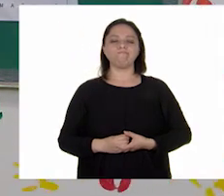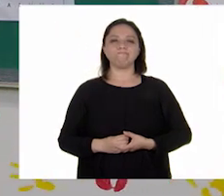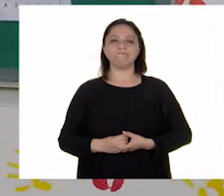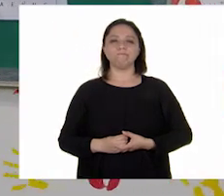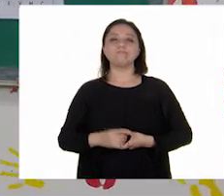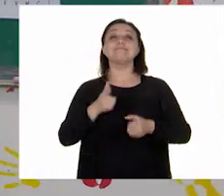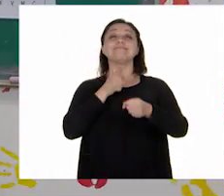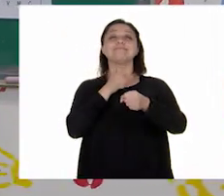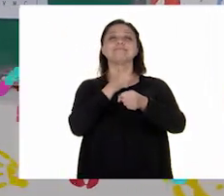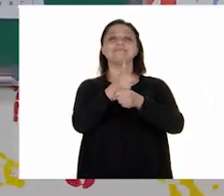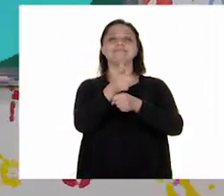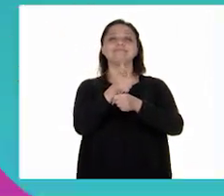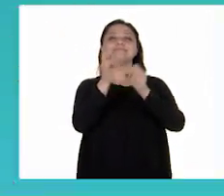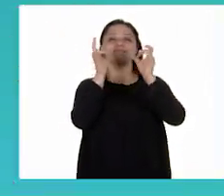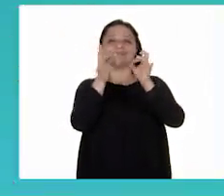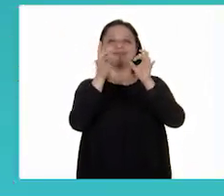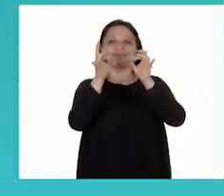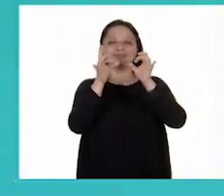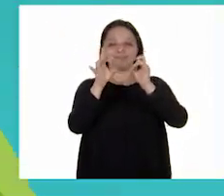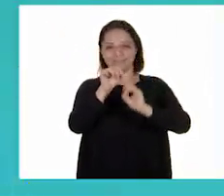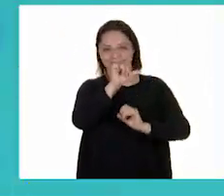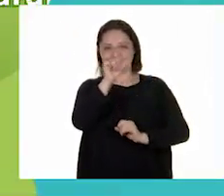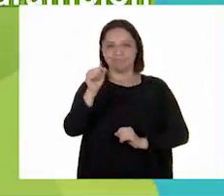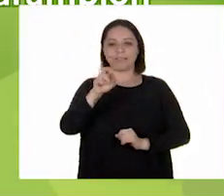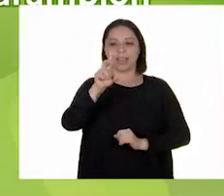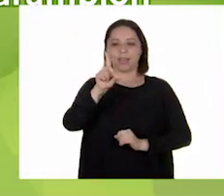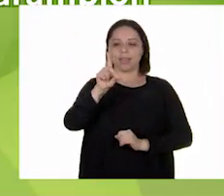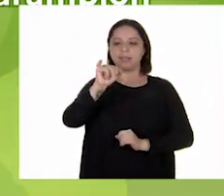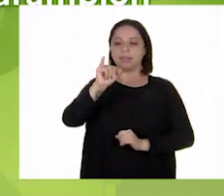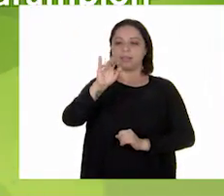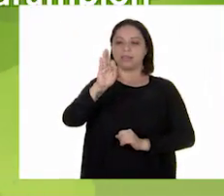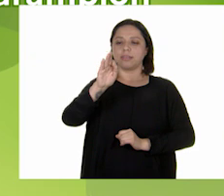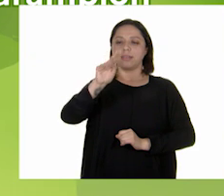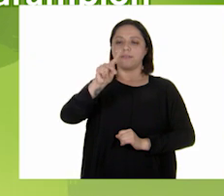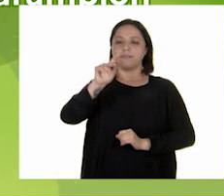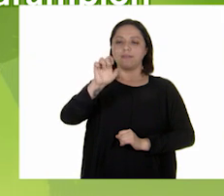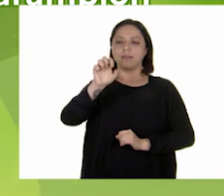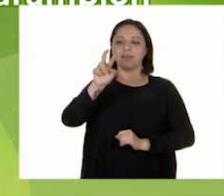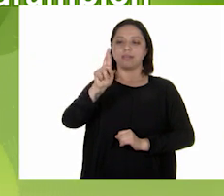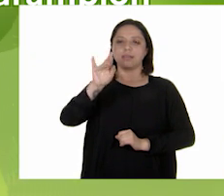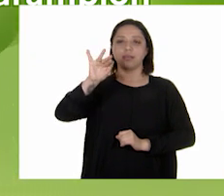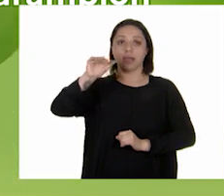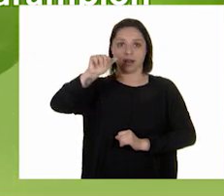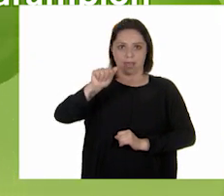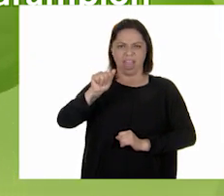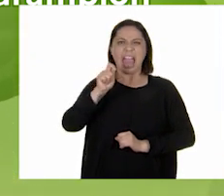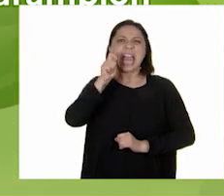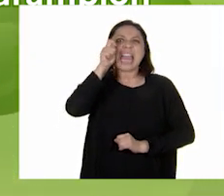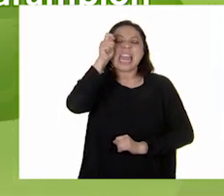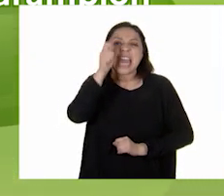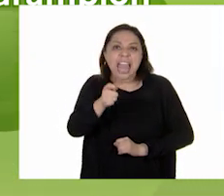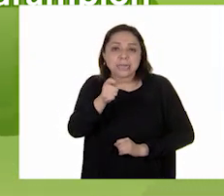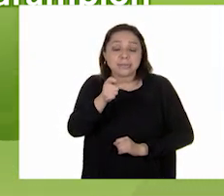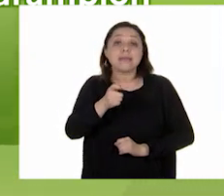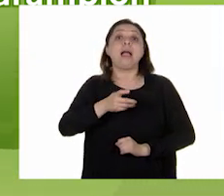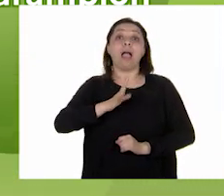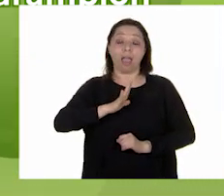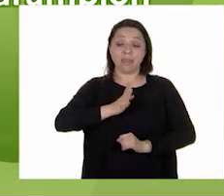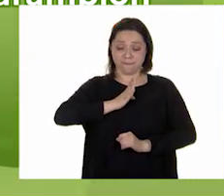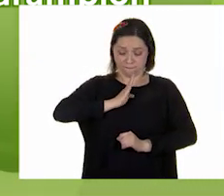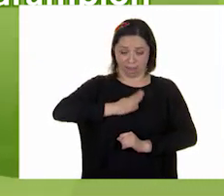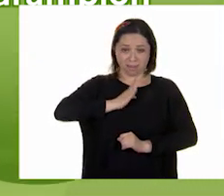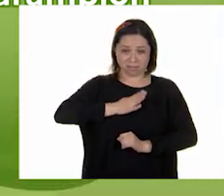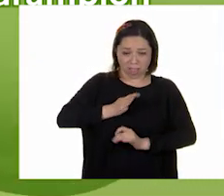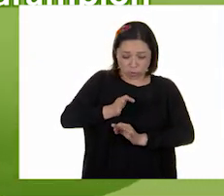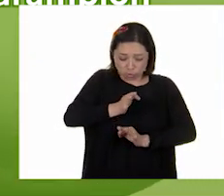Ay, ya, ya. Aquí tengo una más. Bifteria. La bacteria que causa la dipteria se